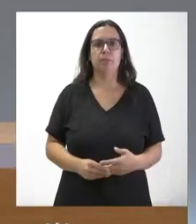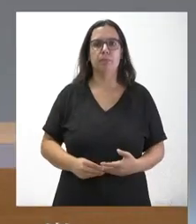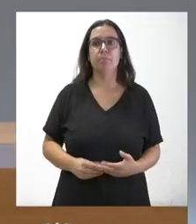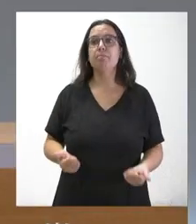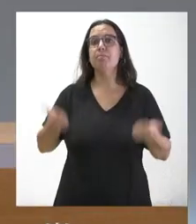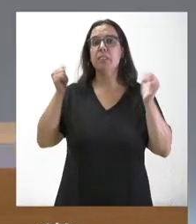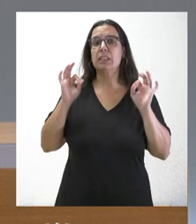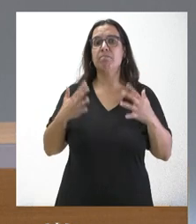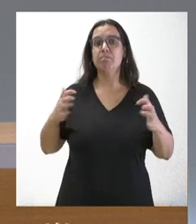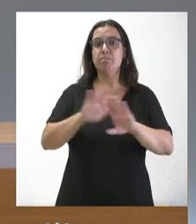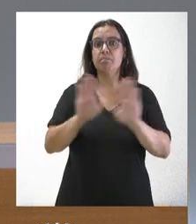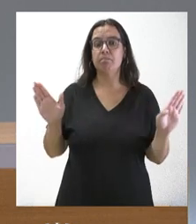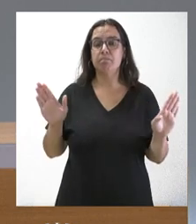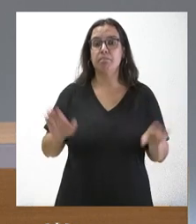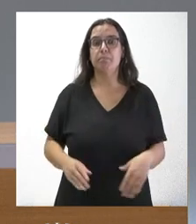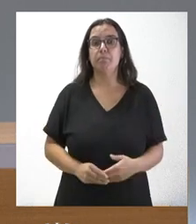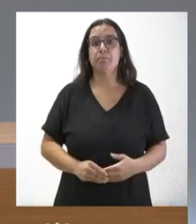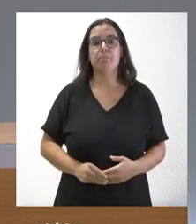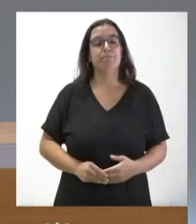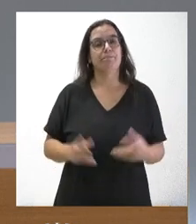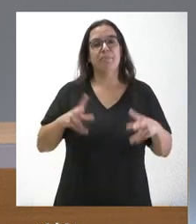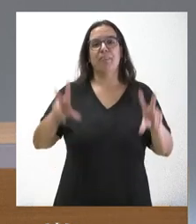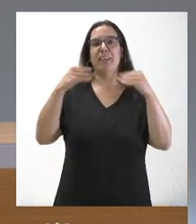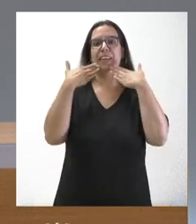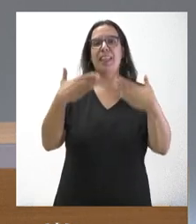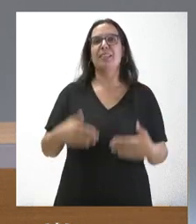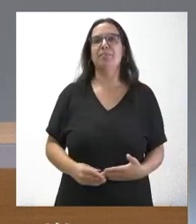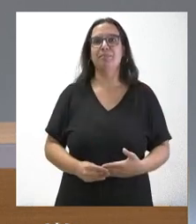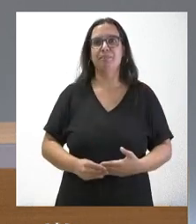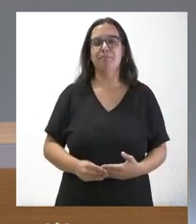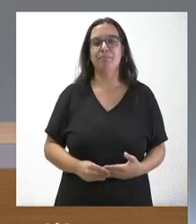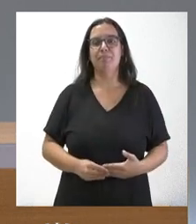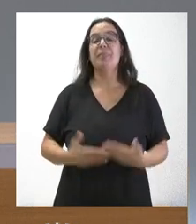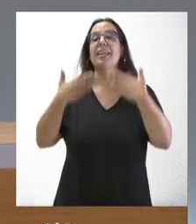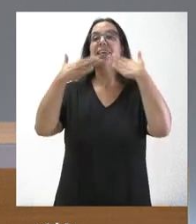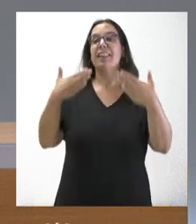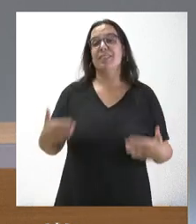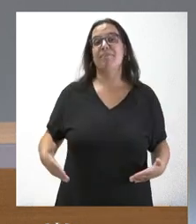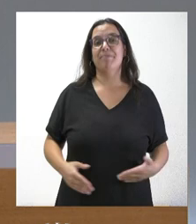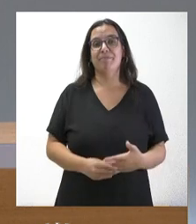¿Alguna pregunta más? Pues es todo. Gracias. Gracias. Pues muchas gracias.